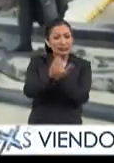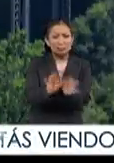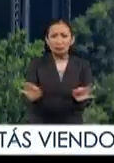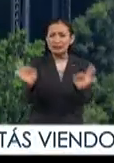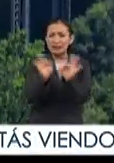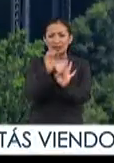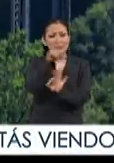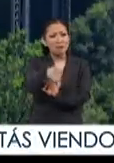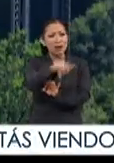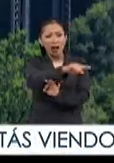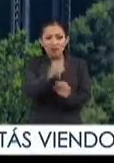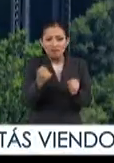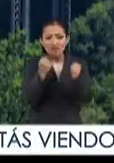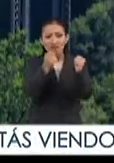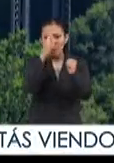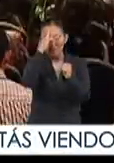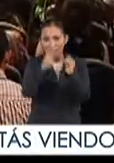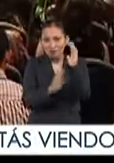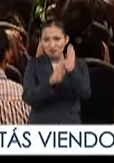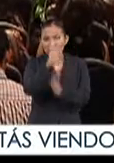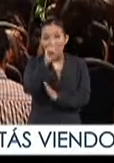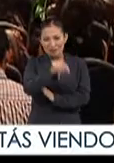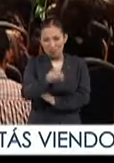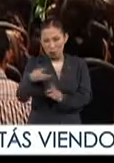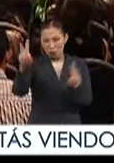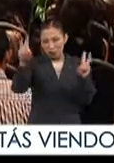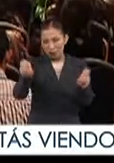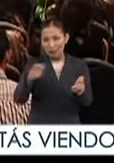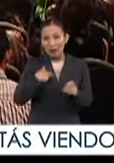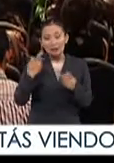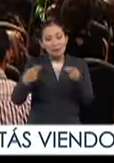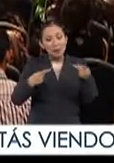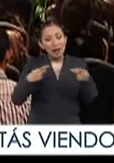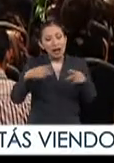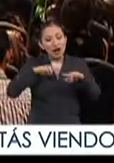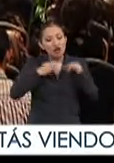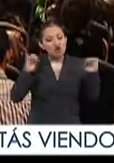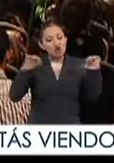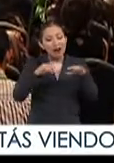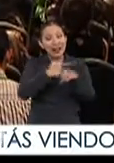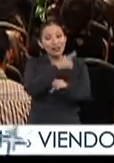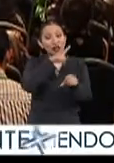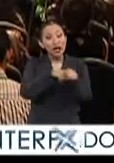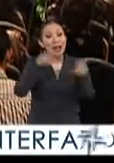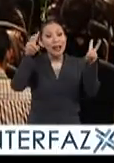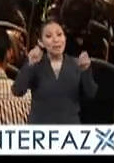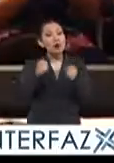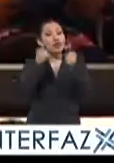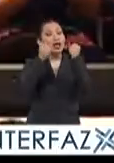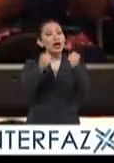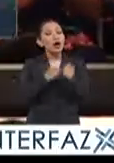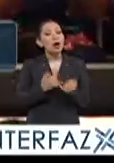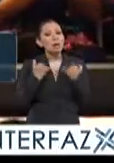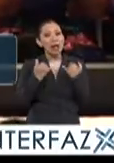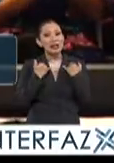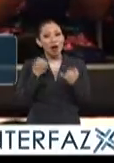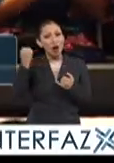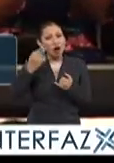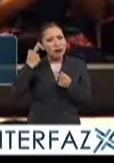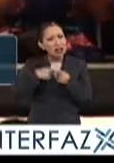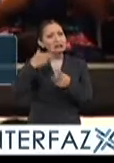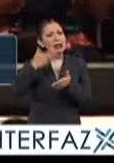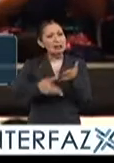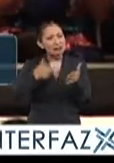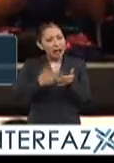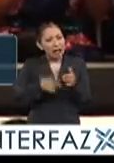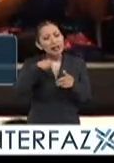suma importancia para potenciar a México. En este contexto, se desarrollan los encuentros nacionales Poder Joven, integrados por conferencias y